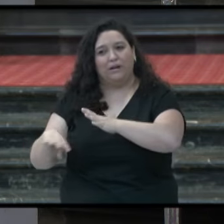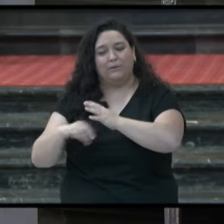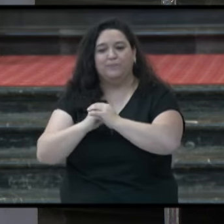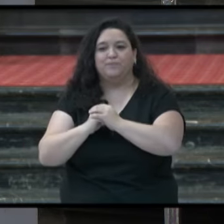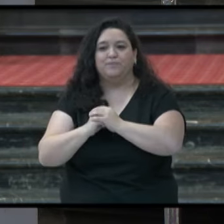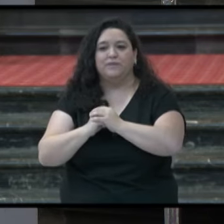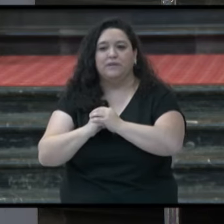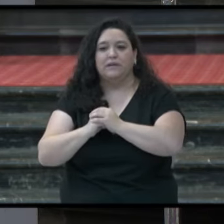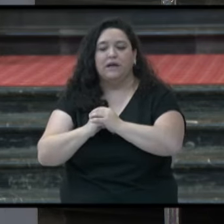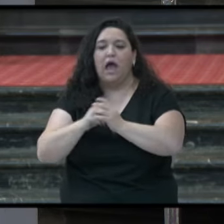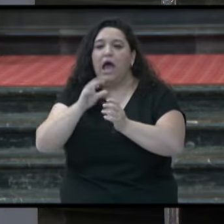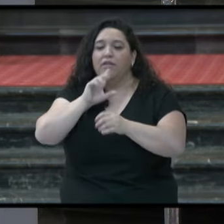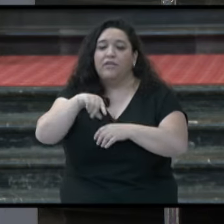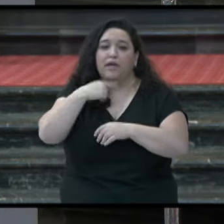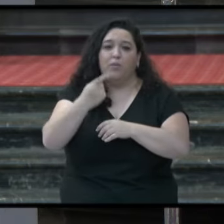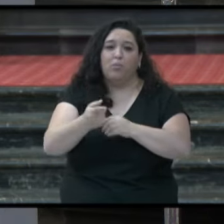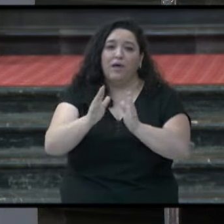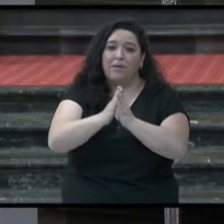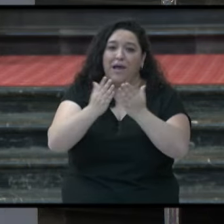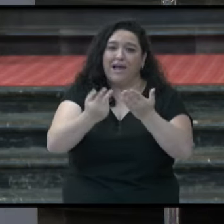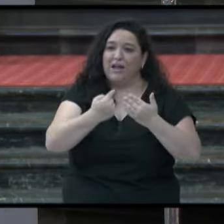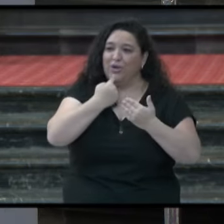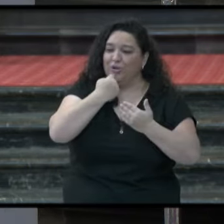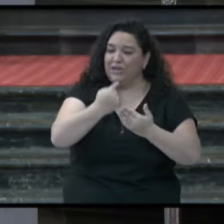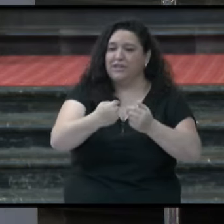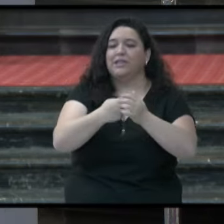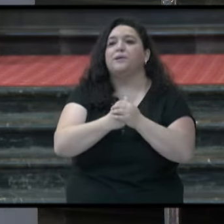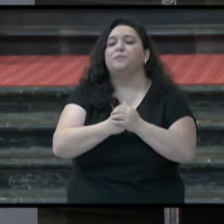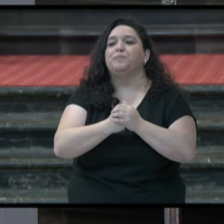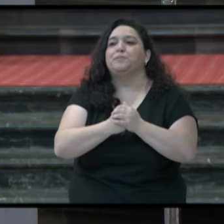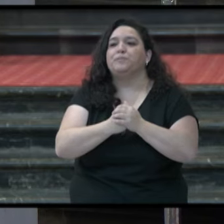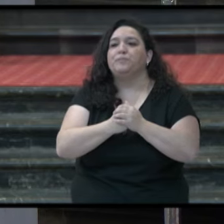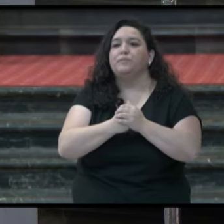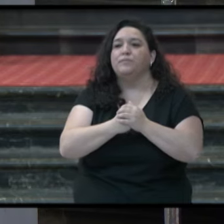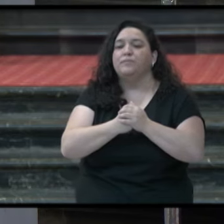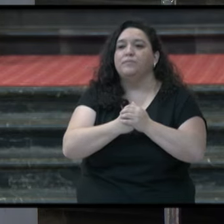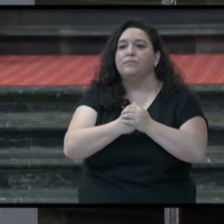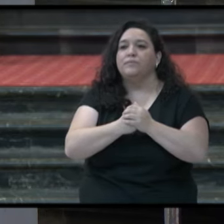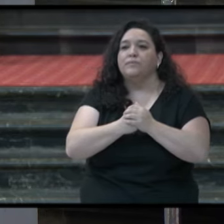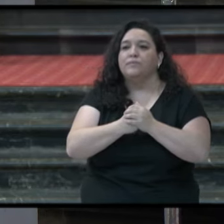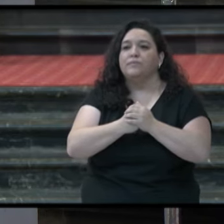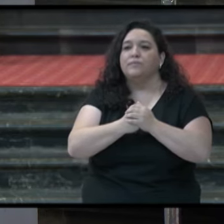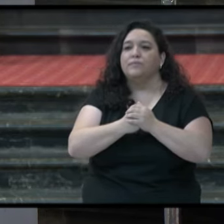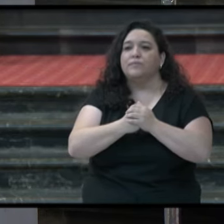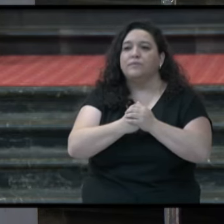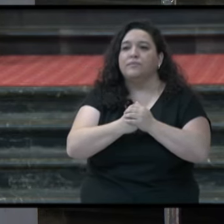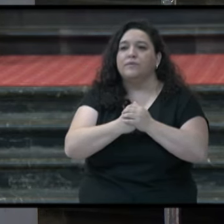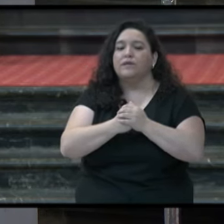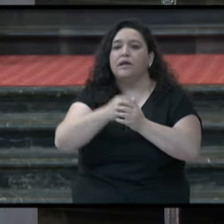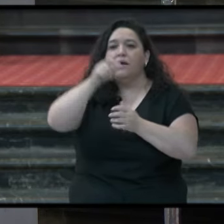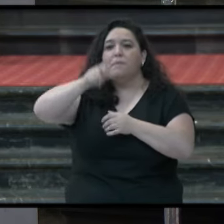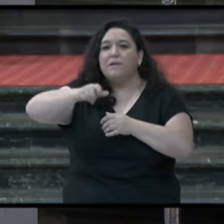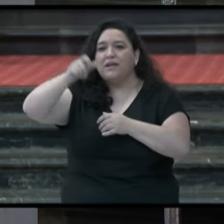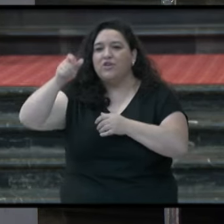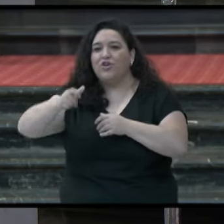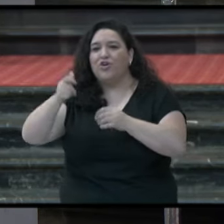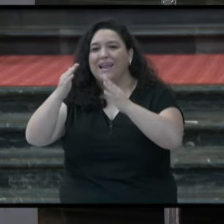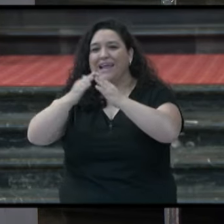Continúa el Evangelio porque el centurión aquel,